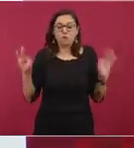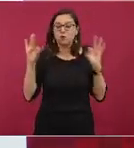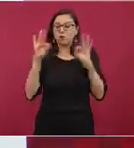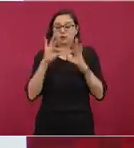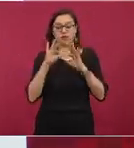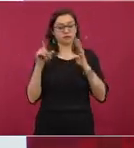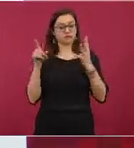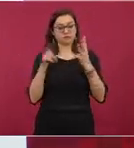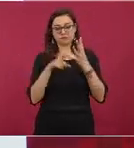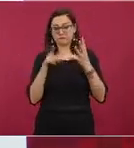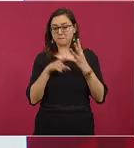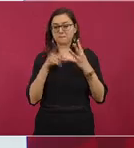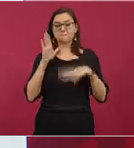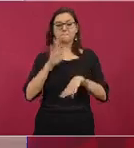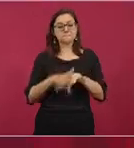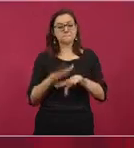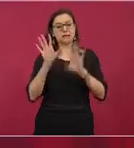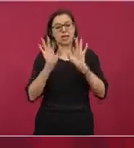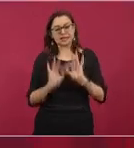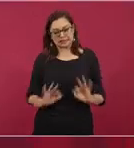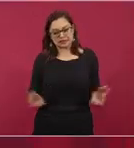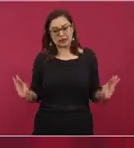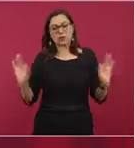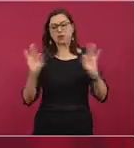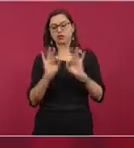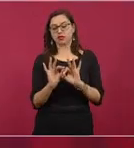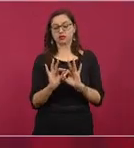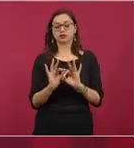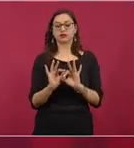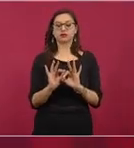la más importante de todas las variables